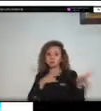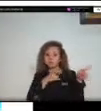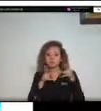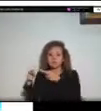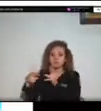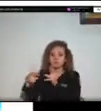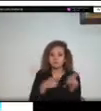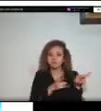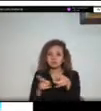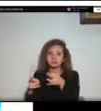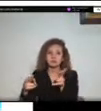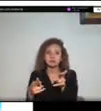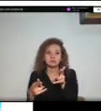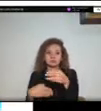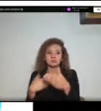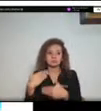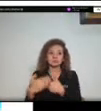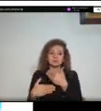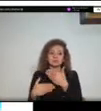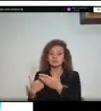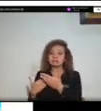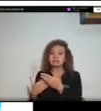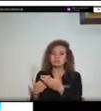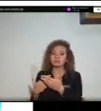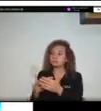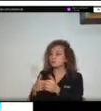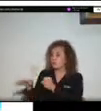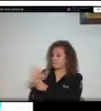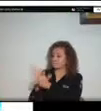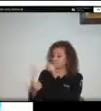situación común siguiente por favor